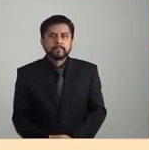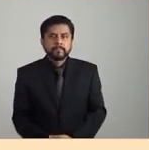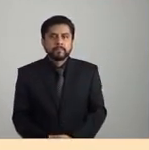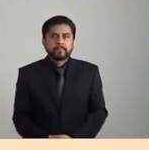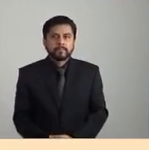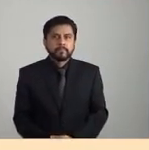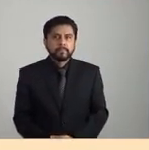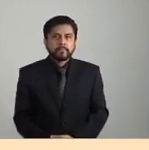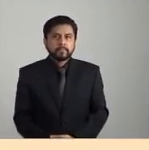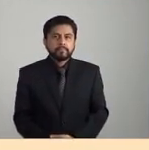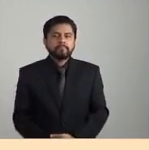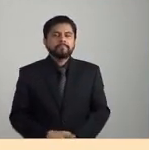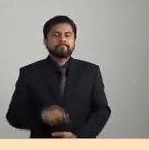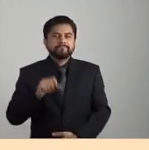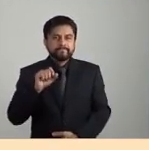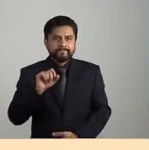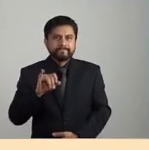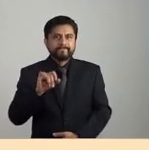Sí.